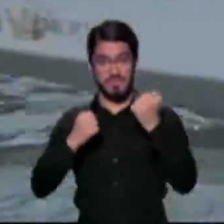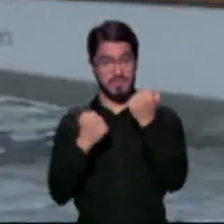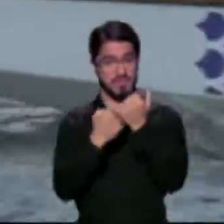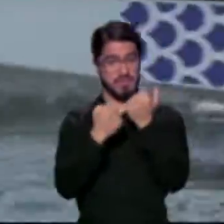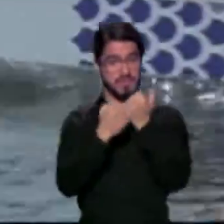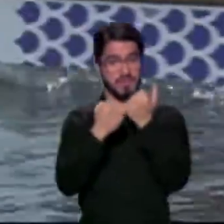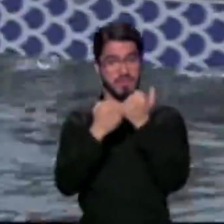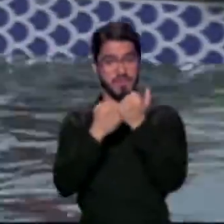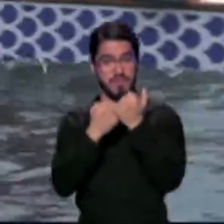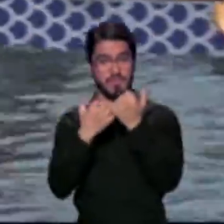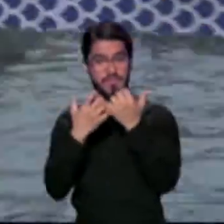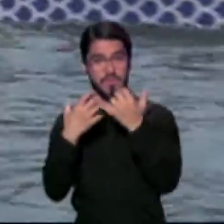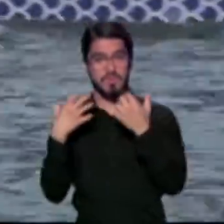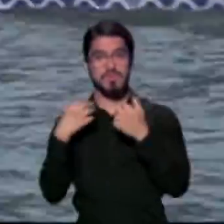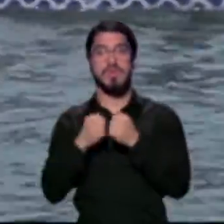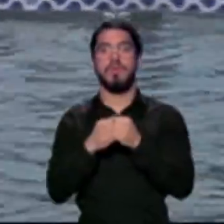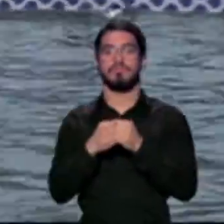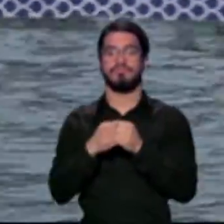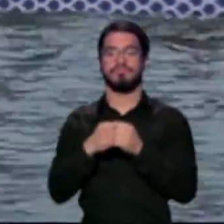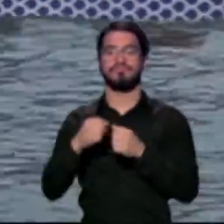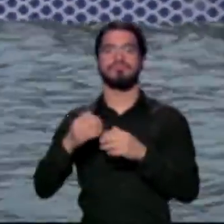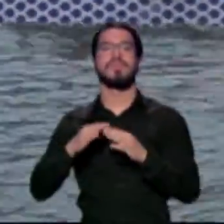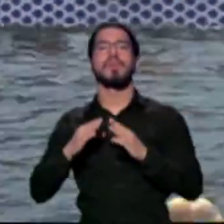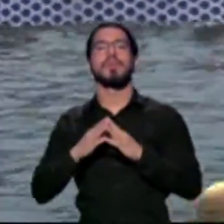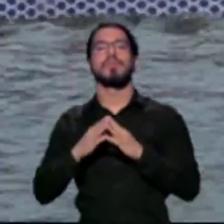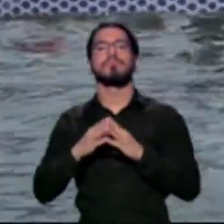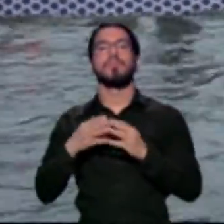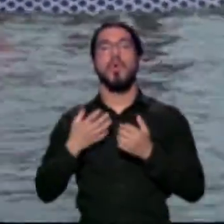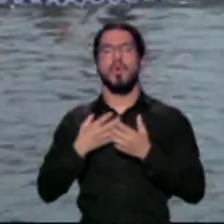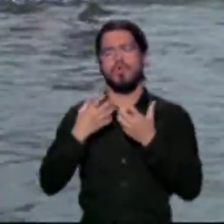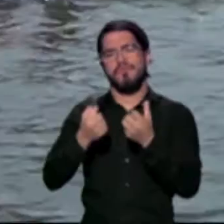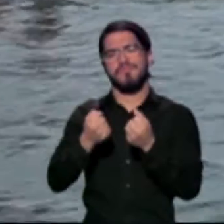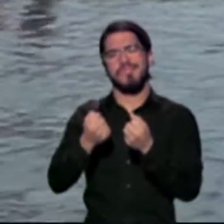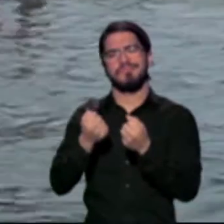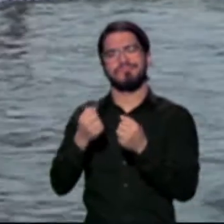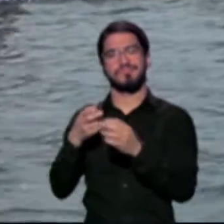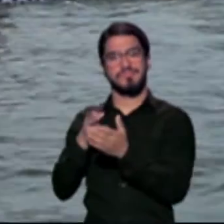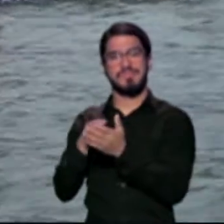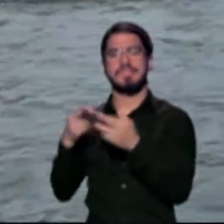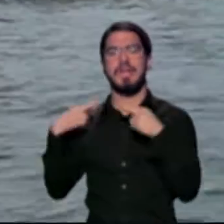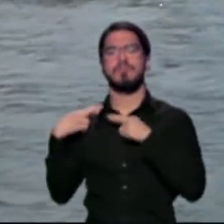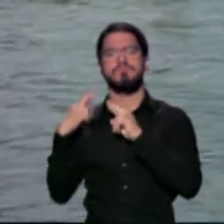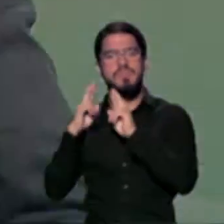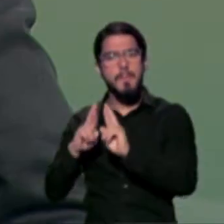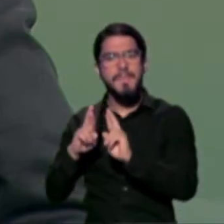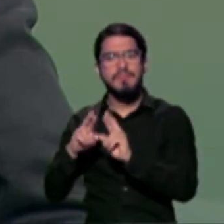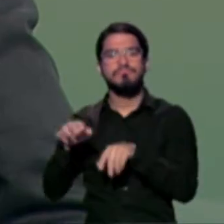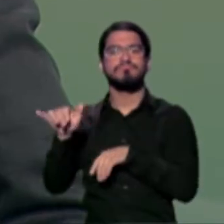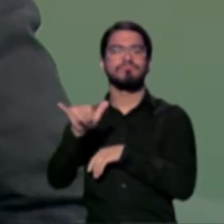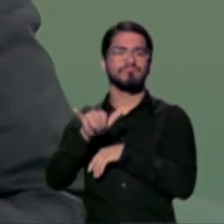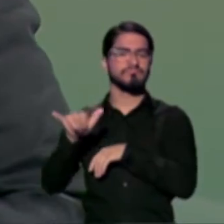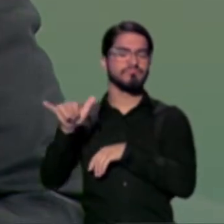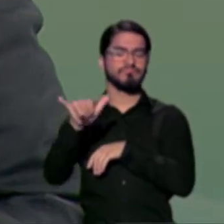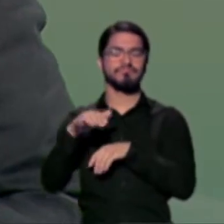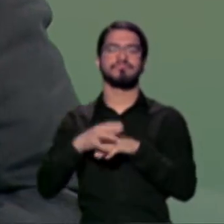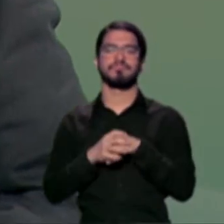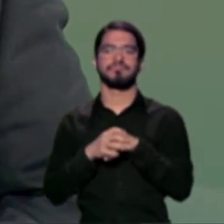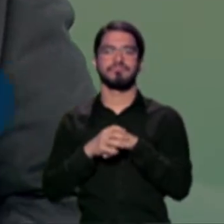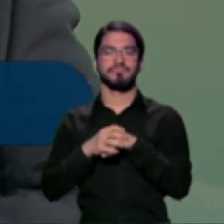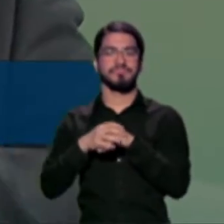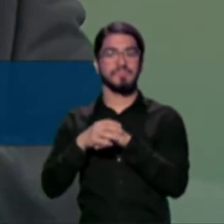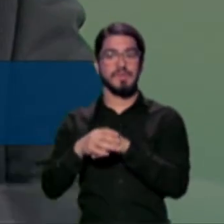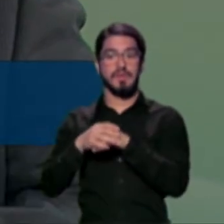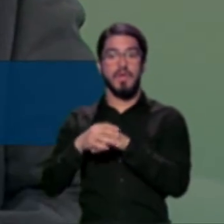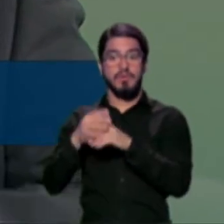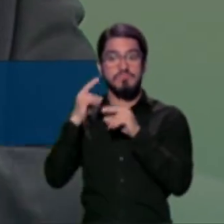esenciales Como lo son la camaradería, disciplina, trabajo en equipo y respeto mutuo Así que muy pendiente a nuestra